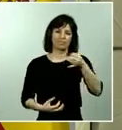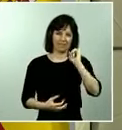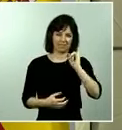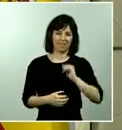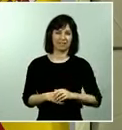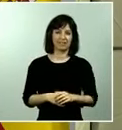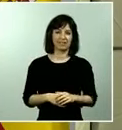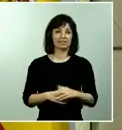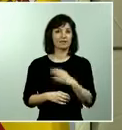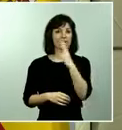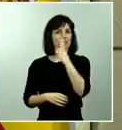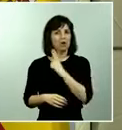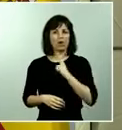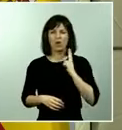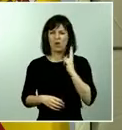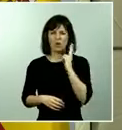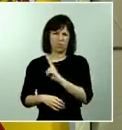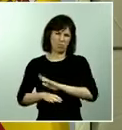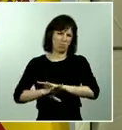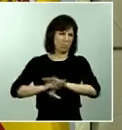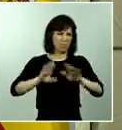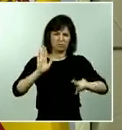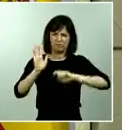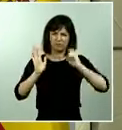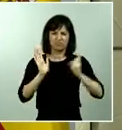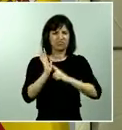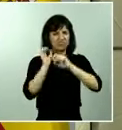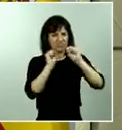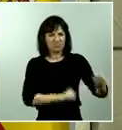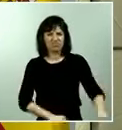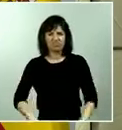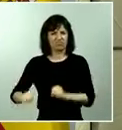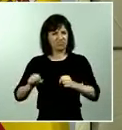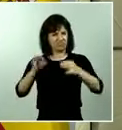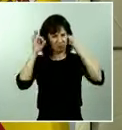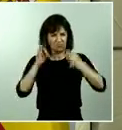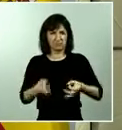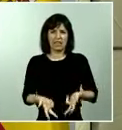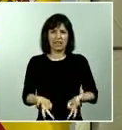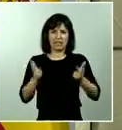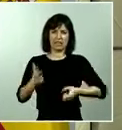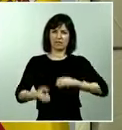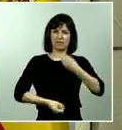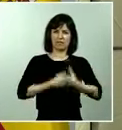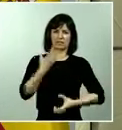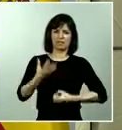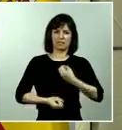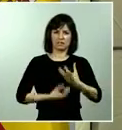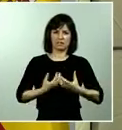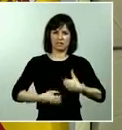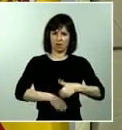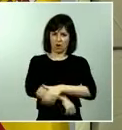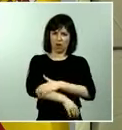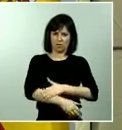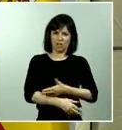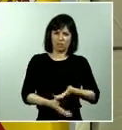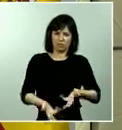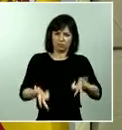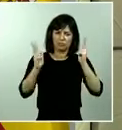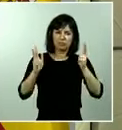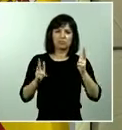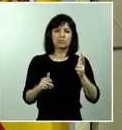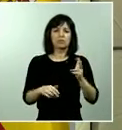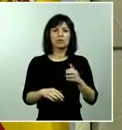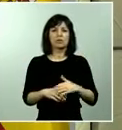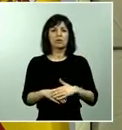absoluto y total de defensa a ultranza de la libertad de expresión por parte de este gobierno y que nadie pueda decir o sembrar